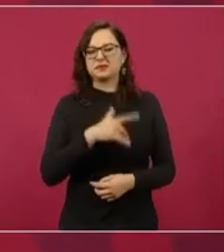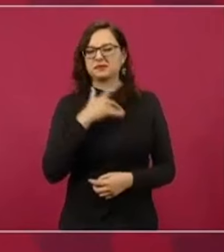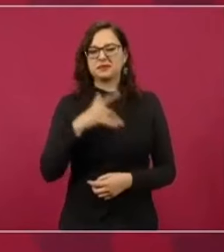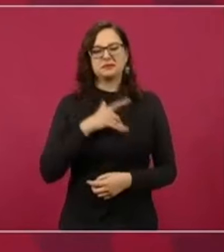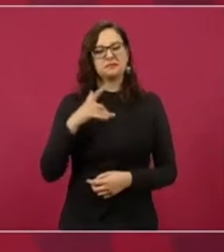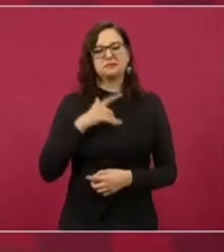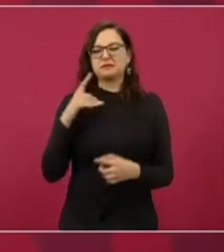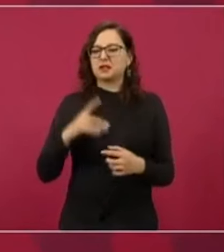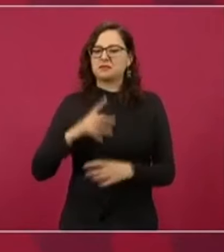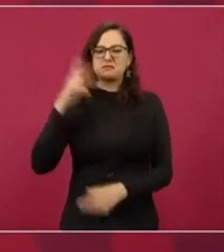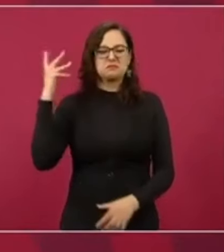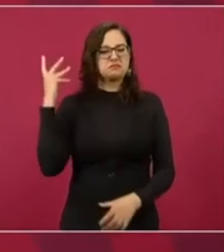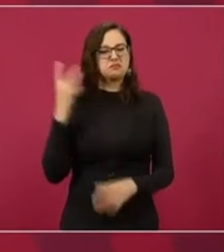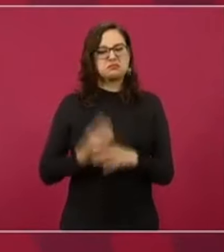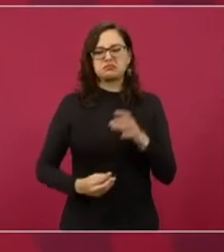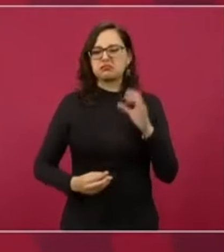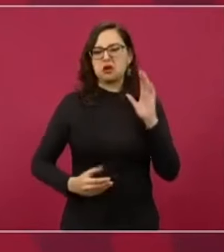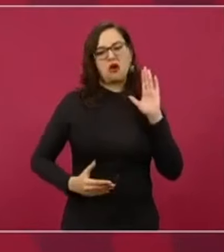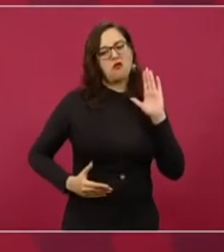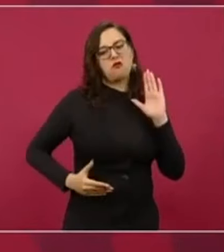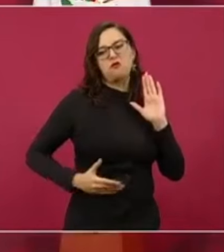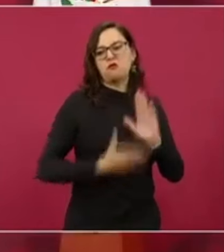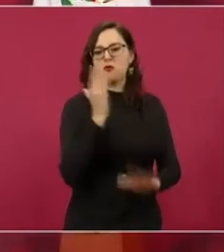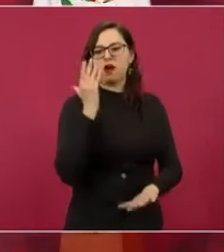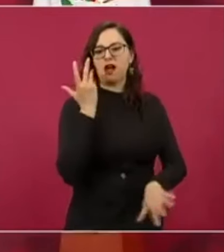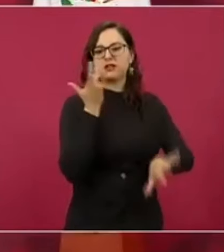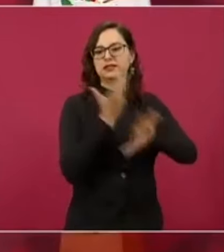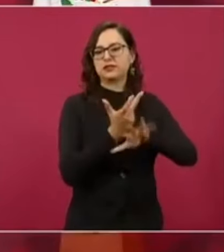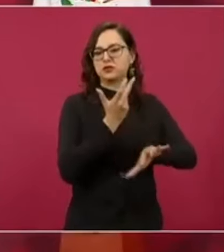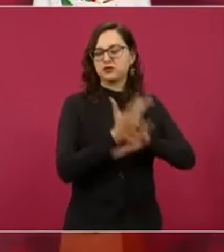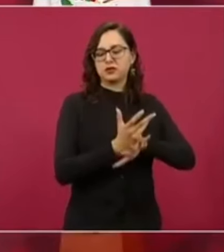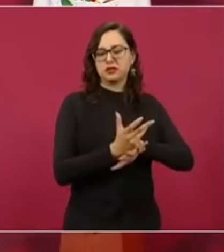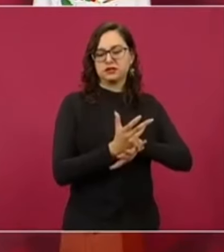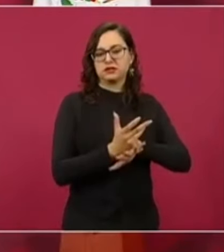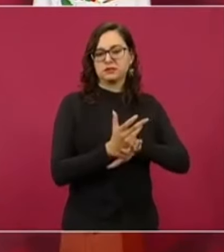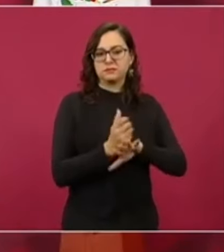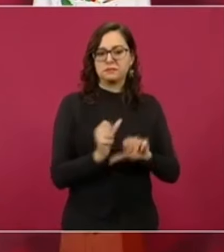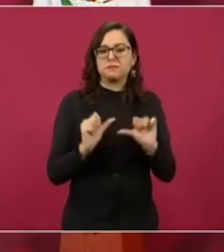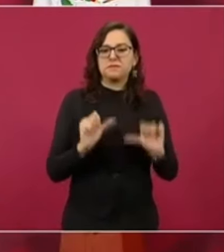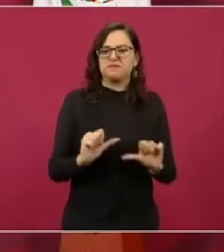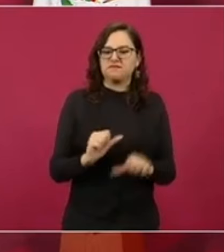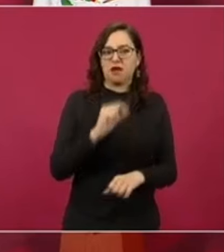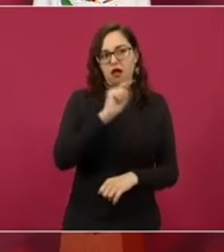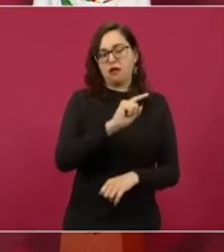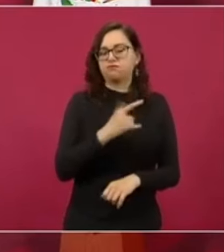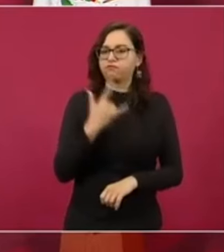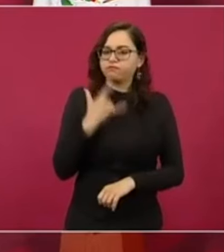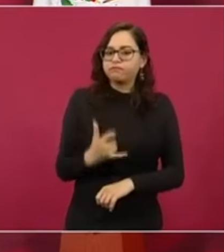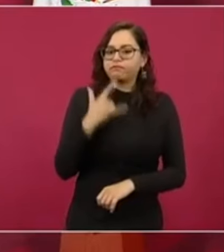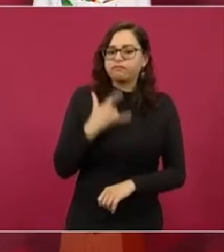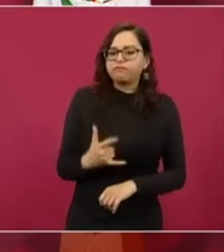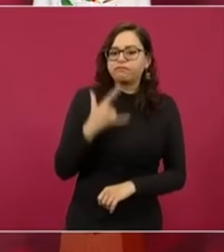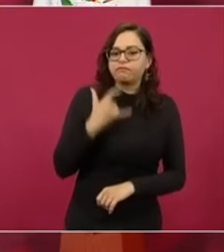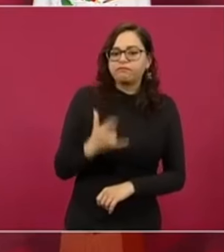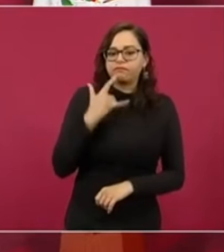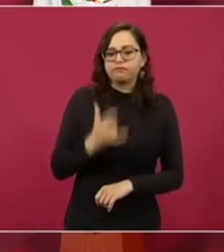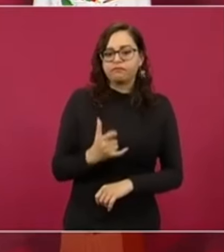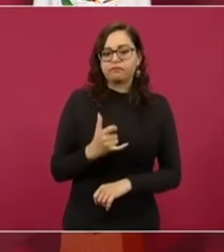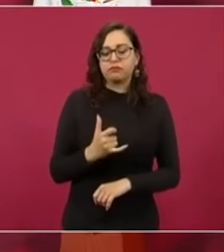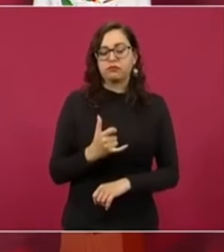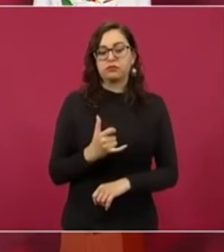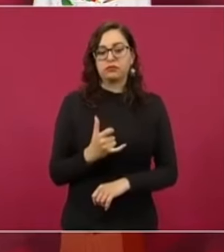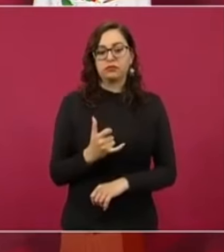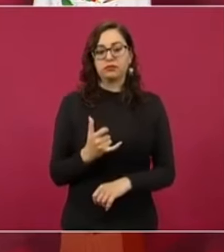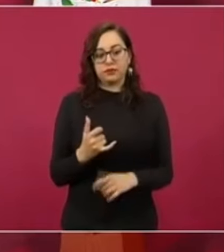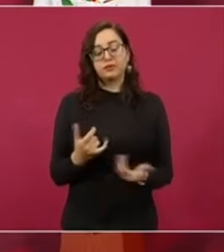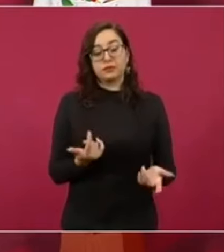para protegerse y seguir luchando. Y allá el movimiento